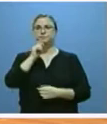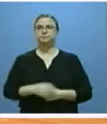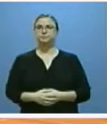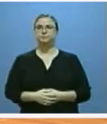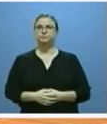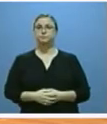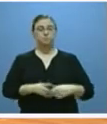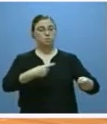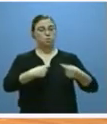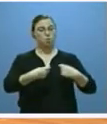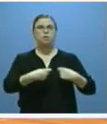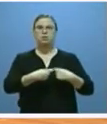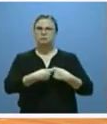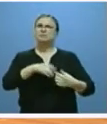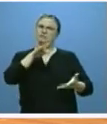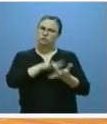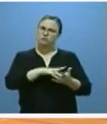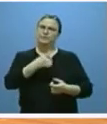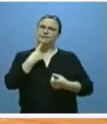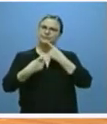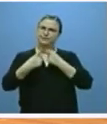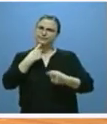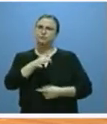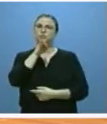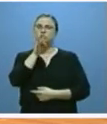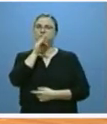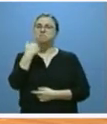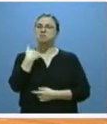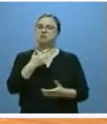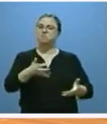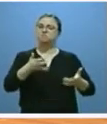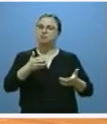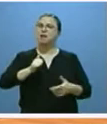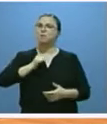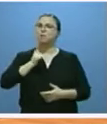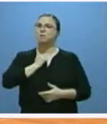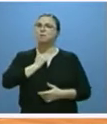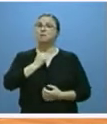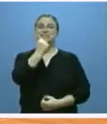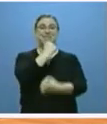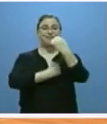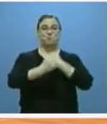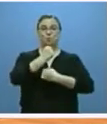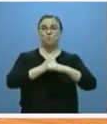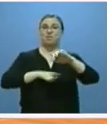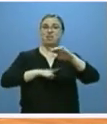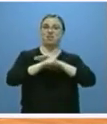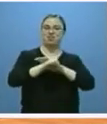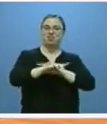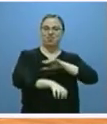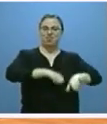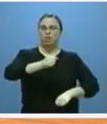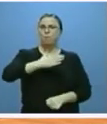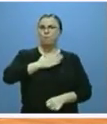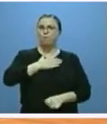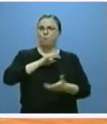comercio es un sector que atraviesa todavía dificultades pero que ya se está beneficiando de la recuperación de la demanda interna y del consumo